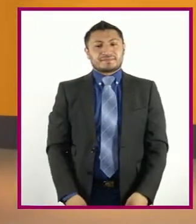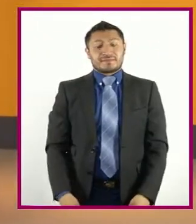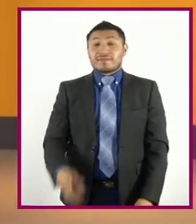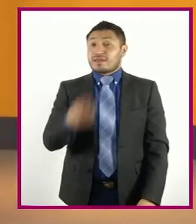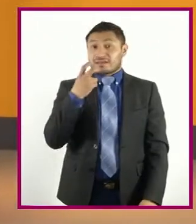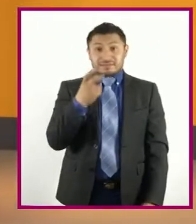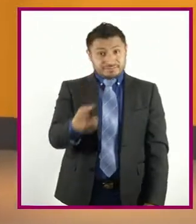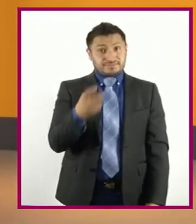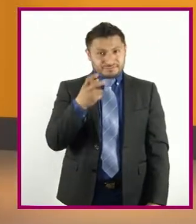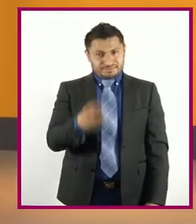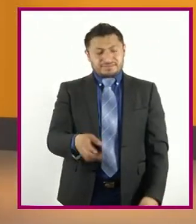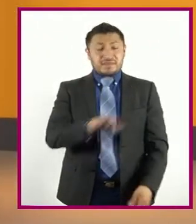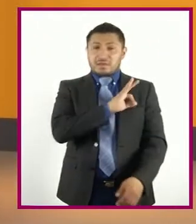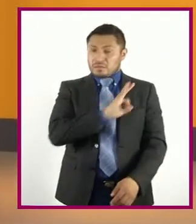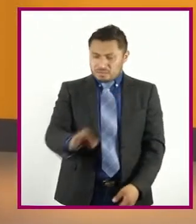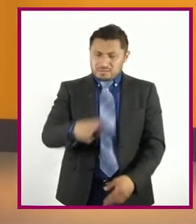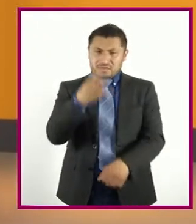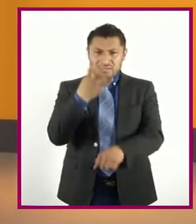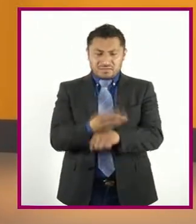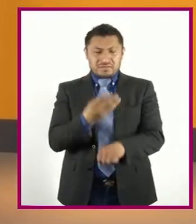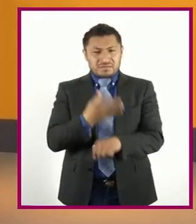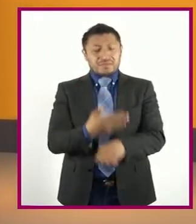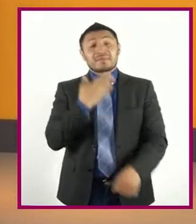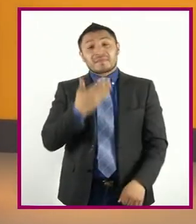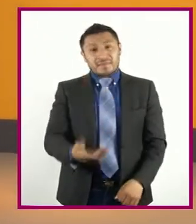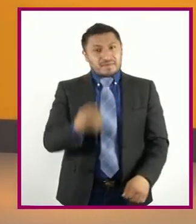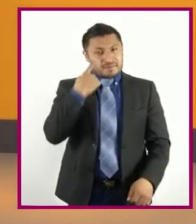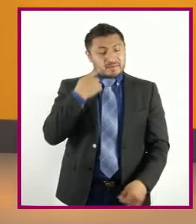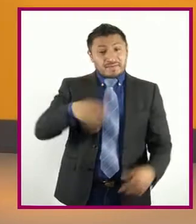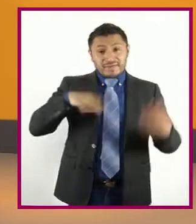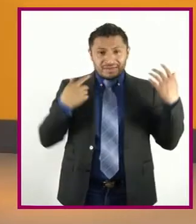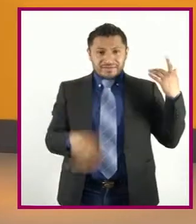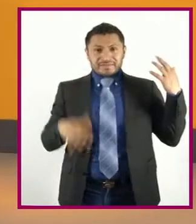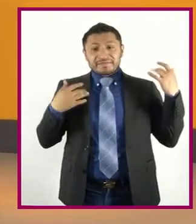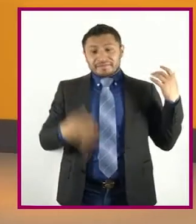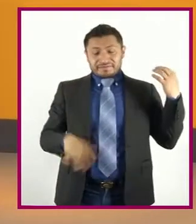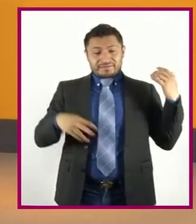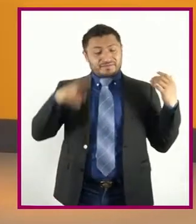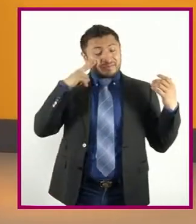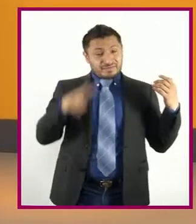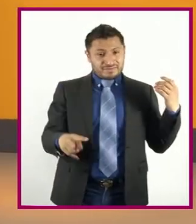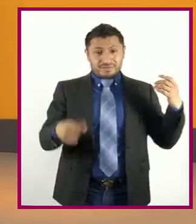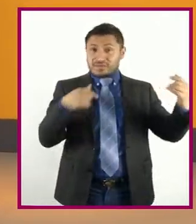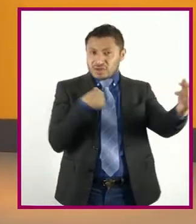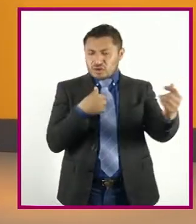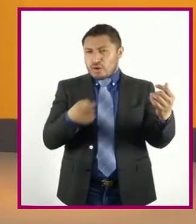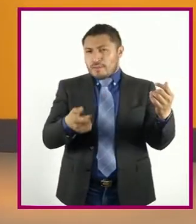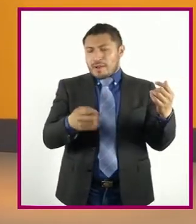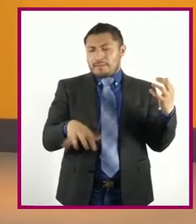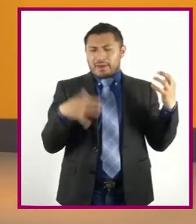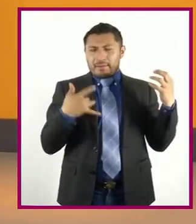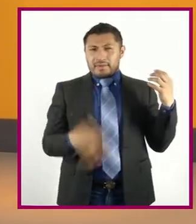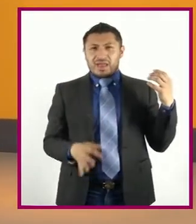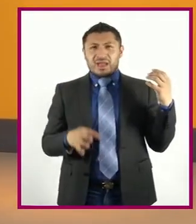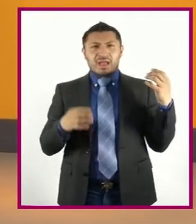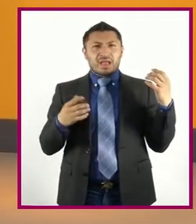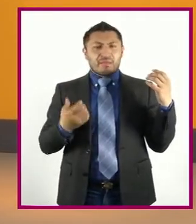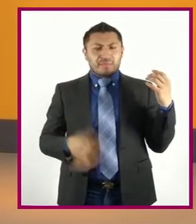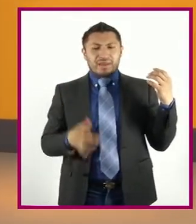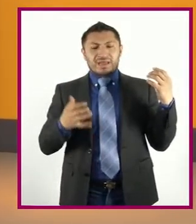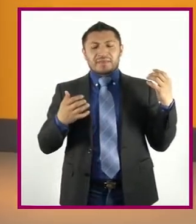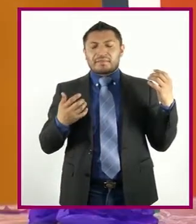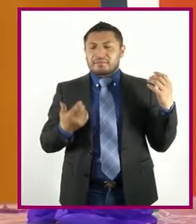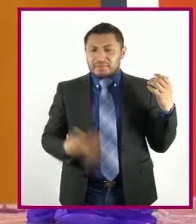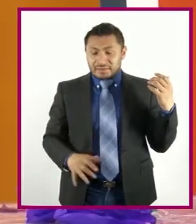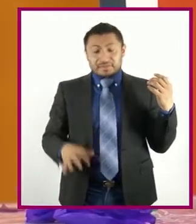eso Se puede arreglar Mira Aquí hay una guitarra Mientras la rasco Un poquito Podemos